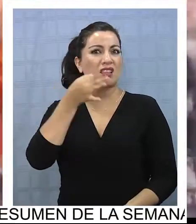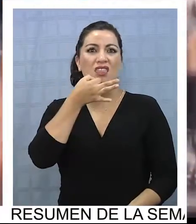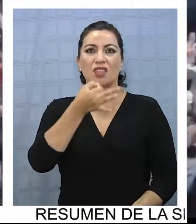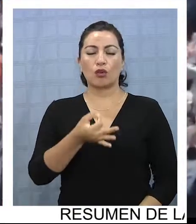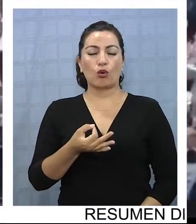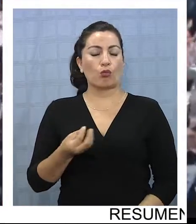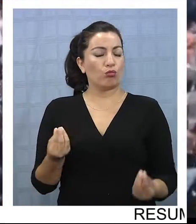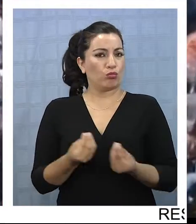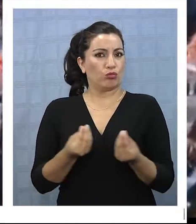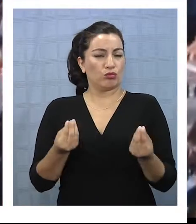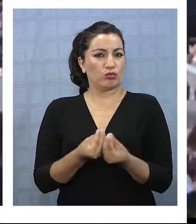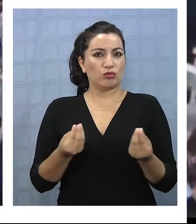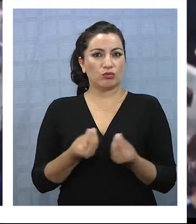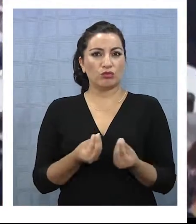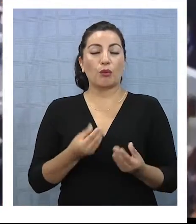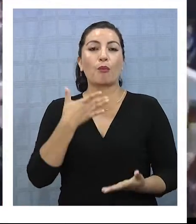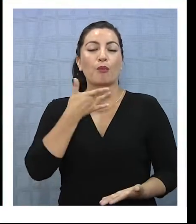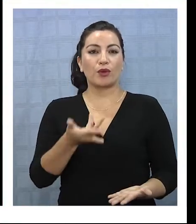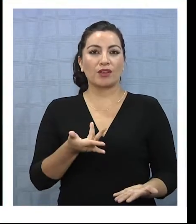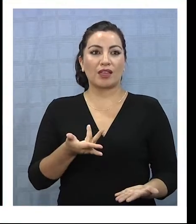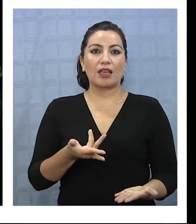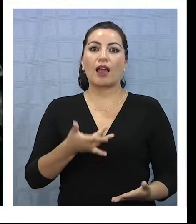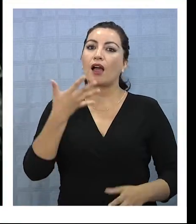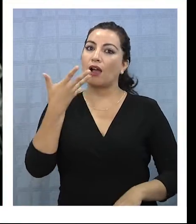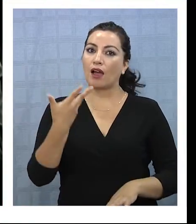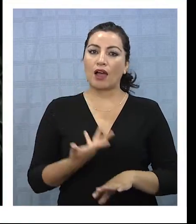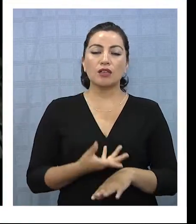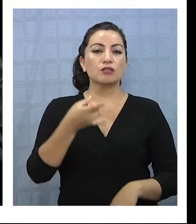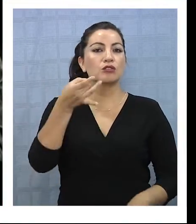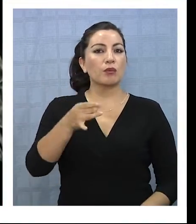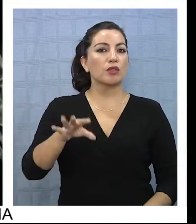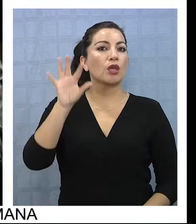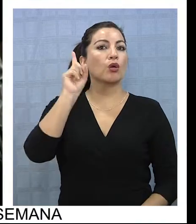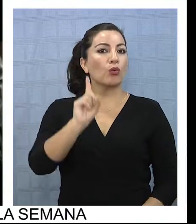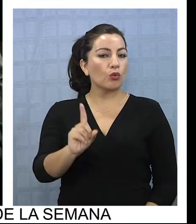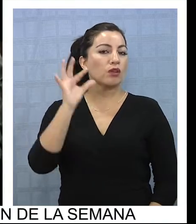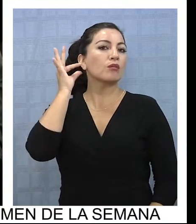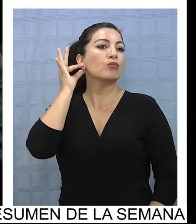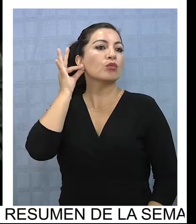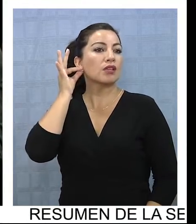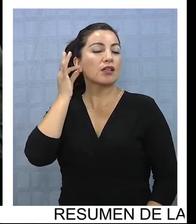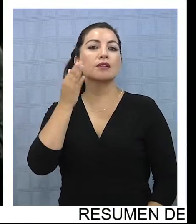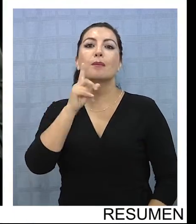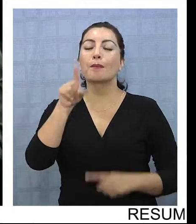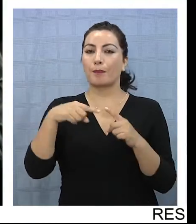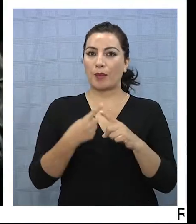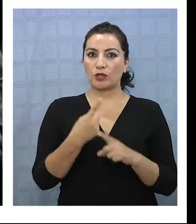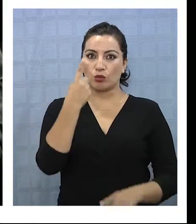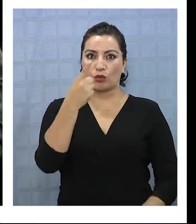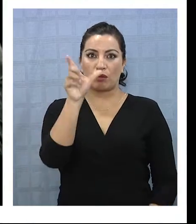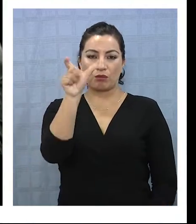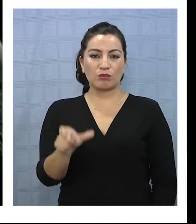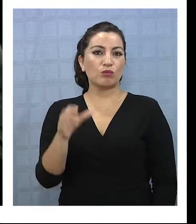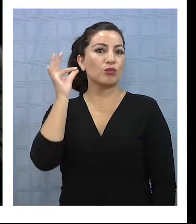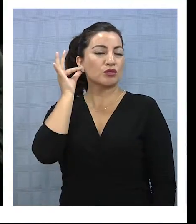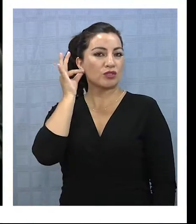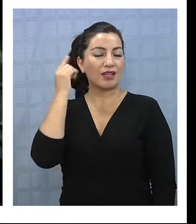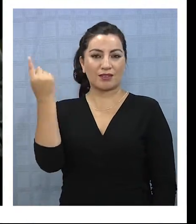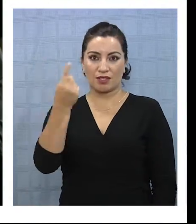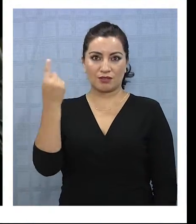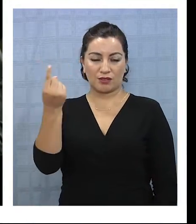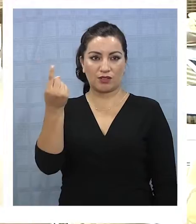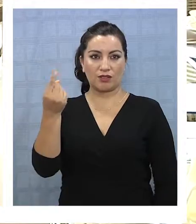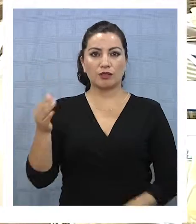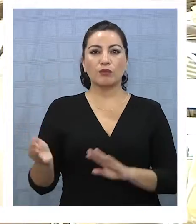exageración, tomando en cuenta que la parrilla solo contempla a una mujer y a un artista nacional en lo musical. Cuando tú ahora vienes